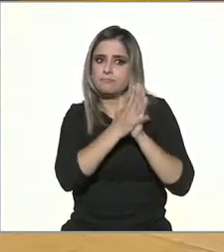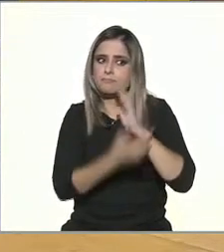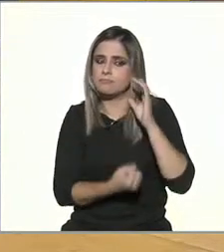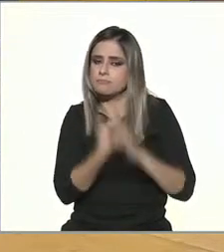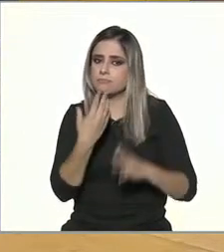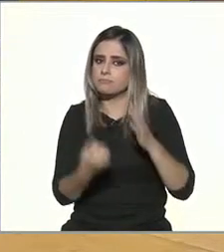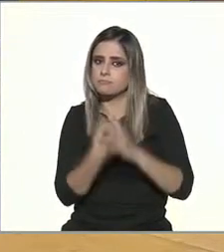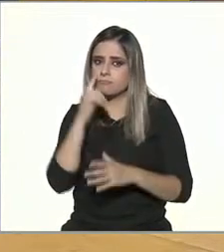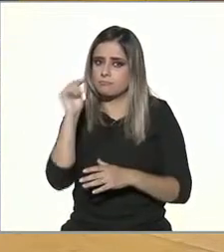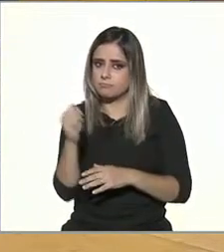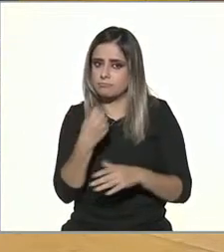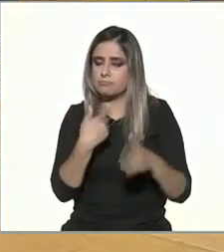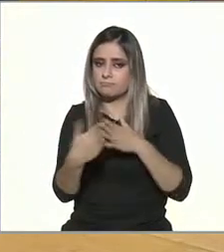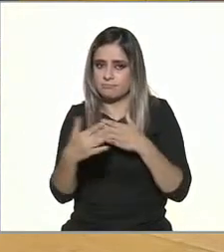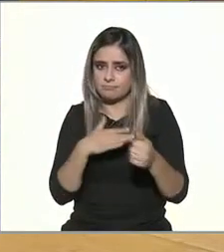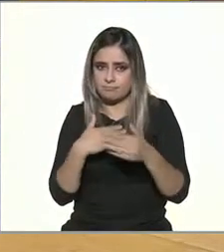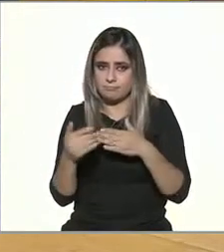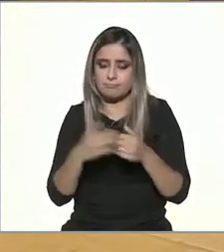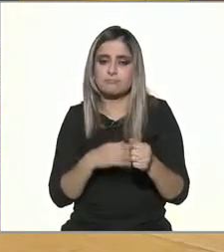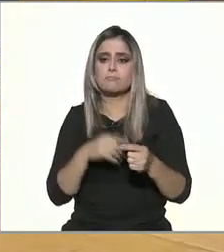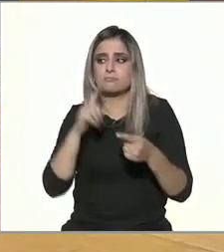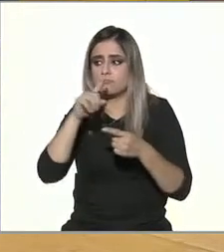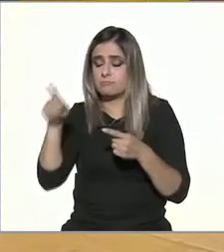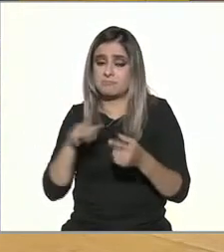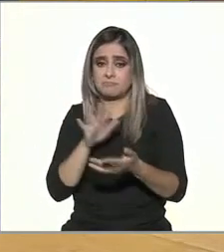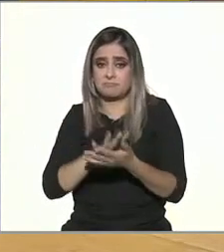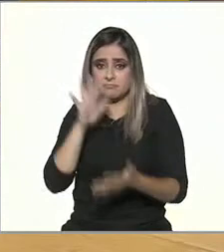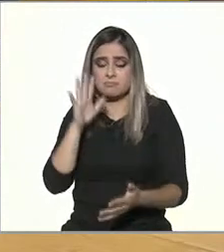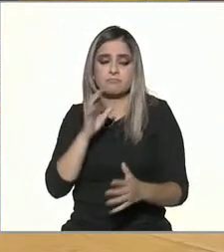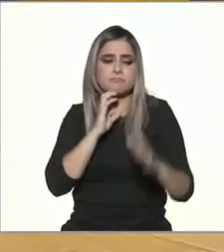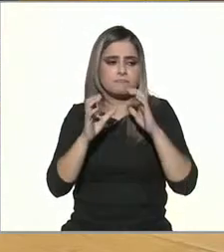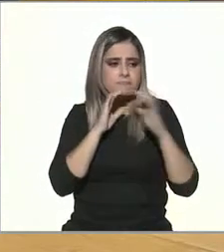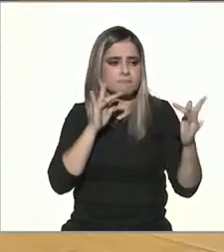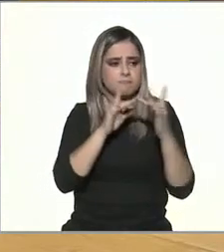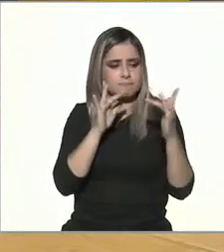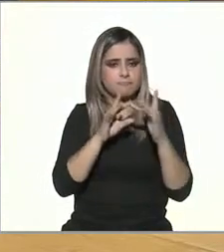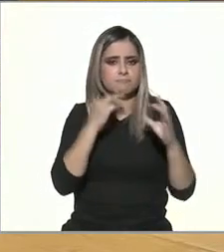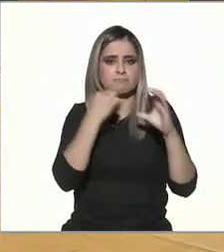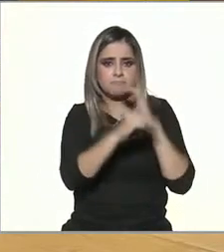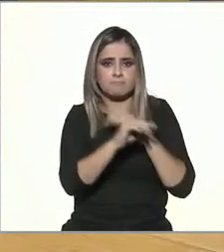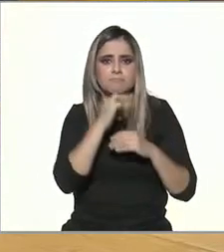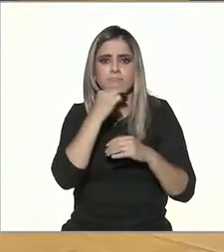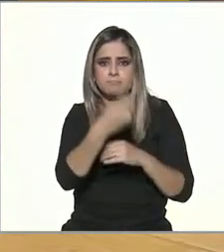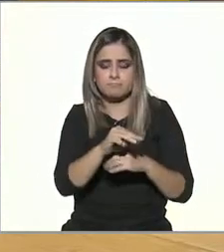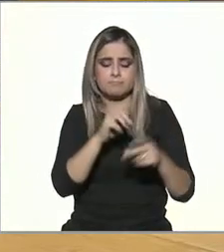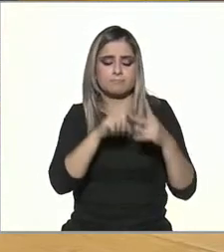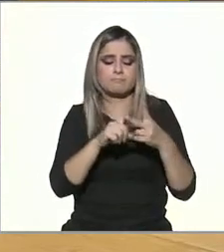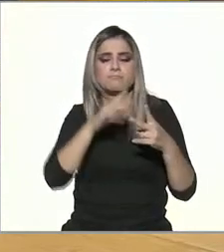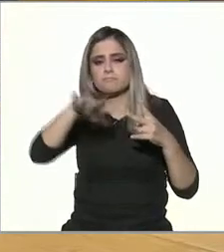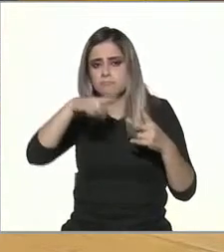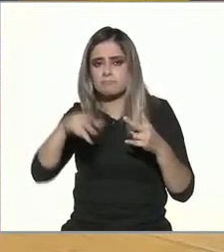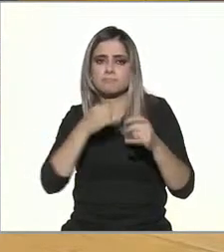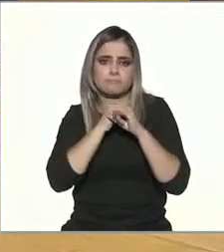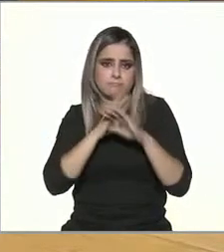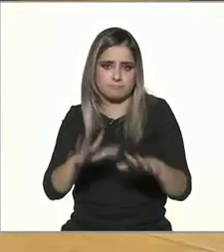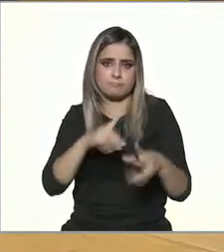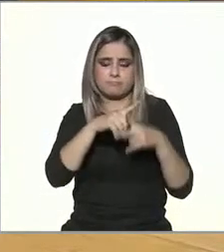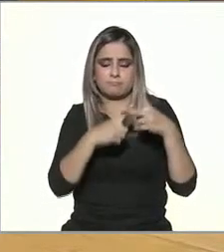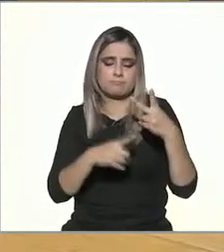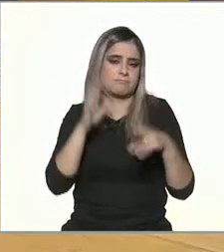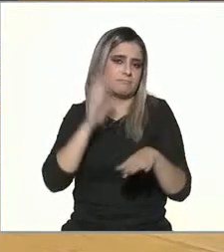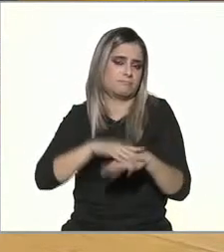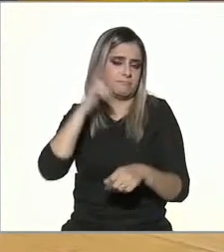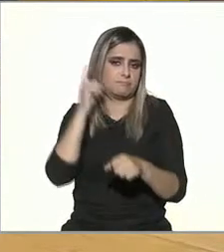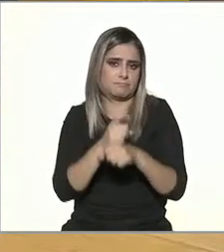siempre los dos primeros son para comunicarse y para buscar información, porque es lo más usado. Los mensajes,